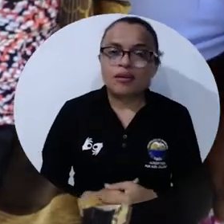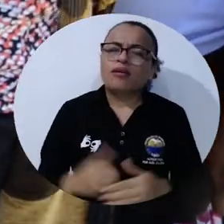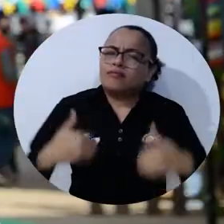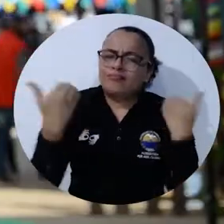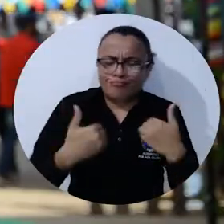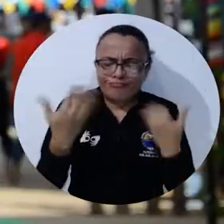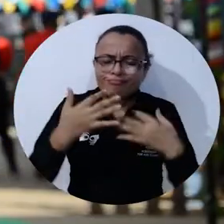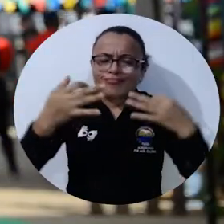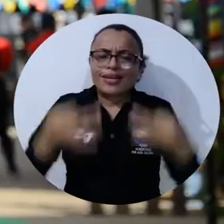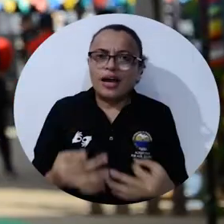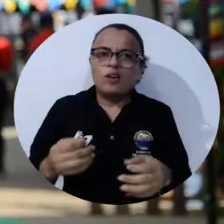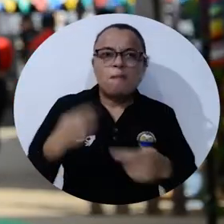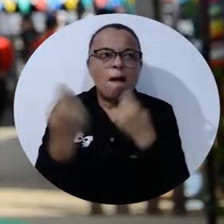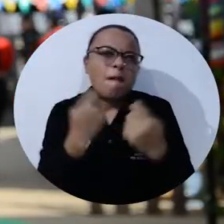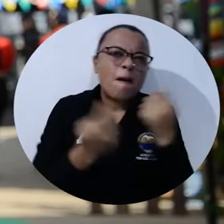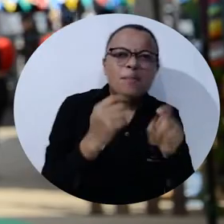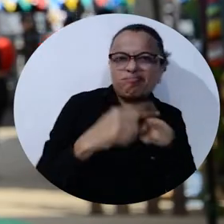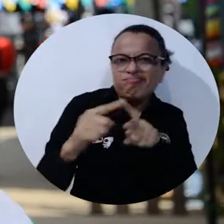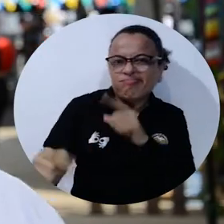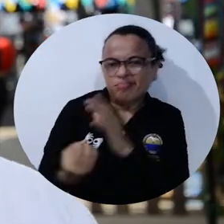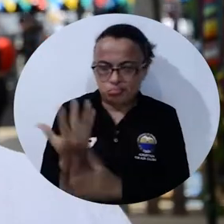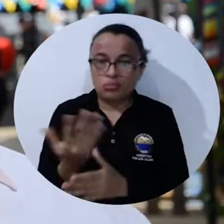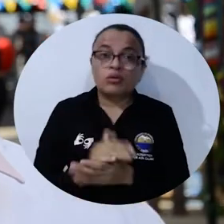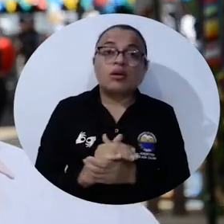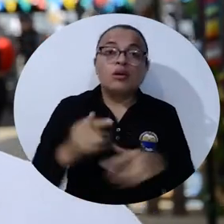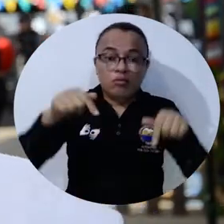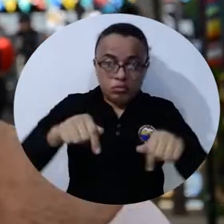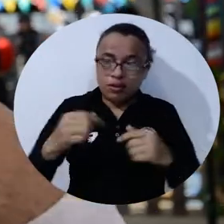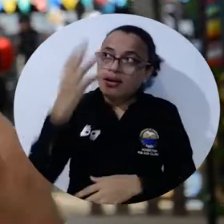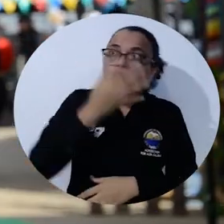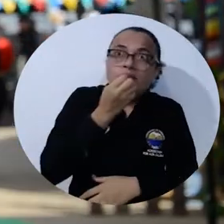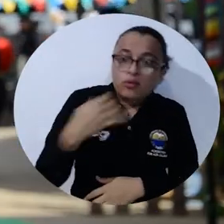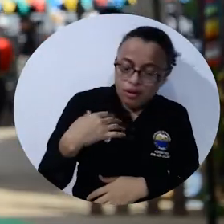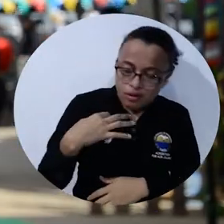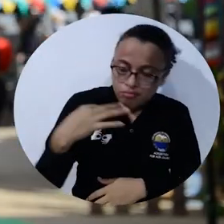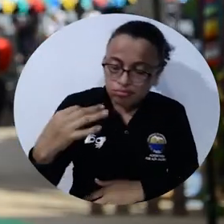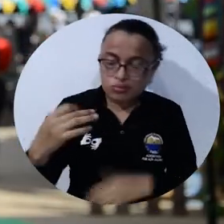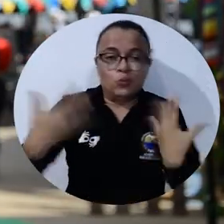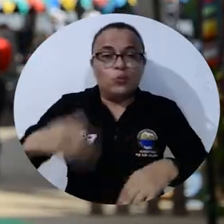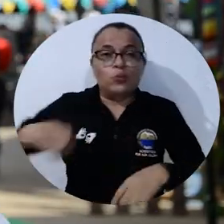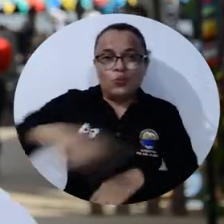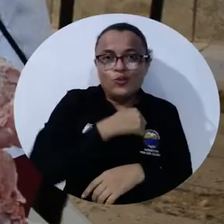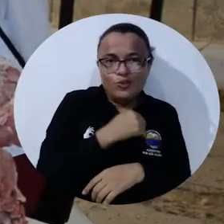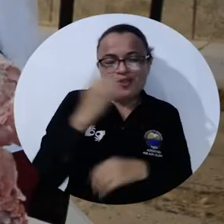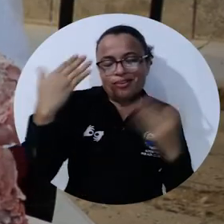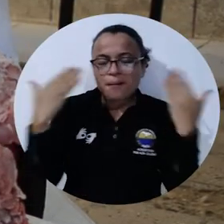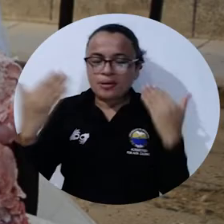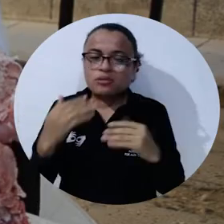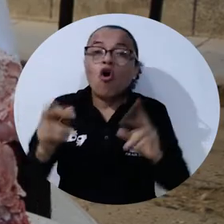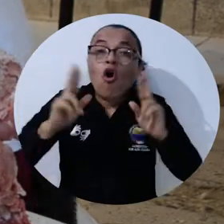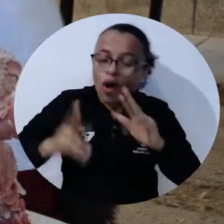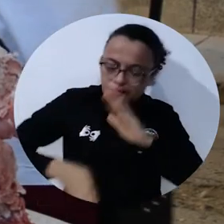este evento. Muy contento de verdad promocionando nuestros productos. Yo creo que es una hermosa oportunidad que nos han dado a nosotros los campesinos